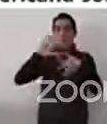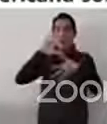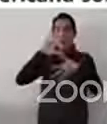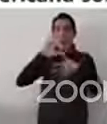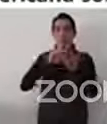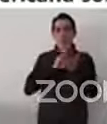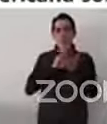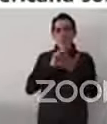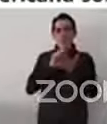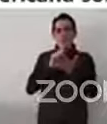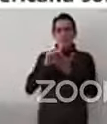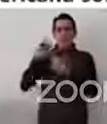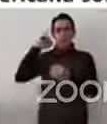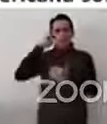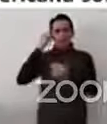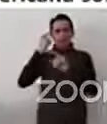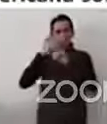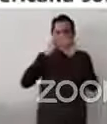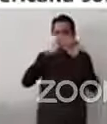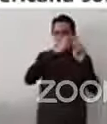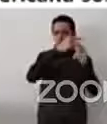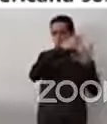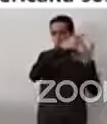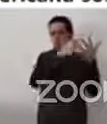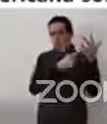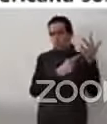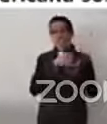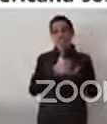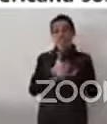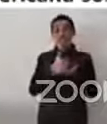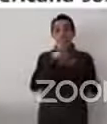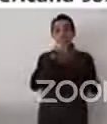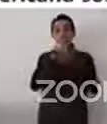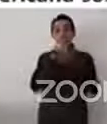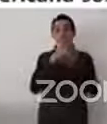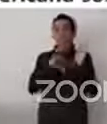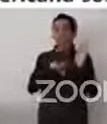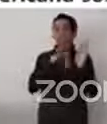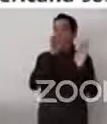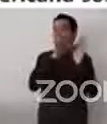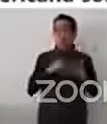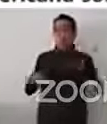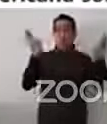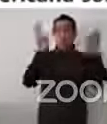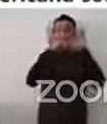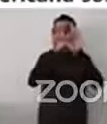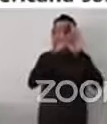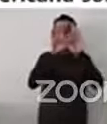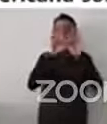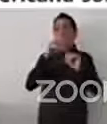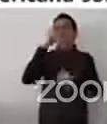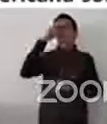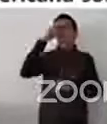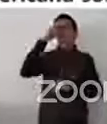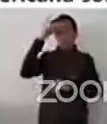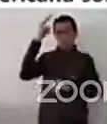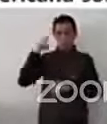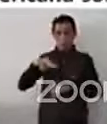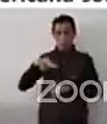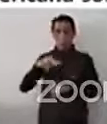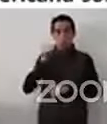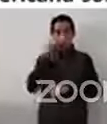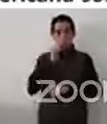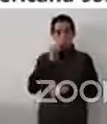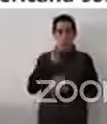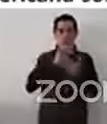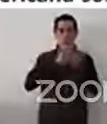Cabe destacar que México jugó un rol fundamental para que, por fin, después de